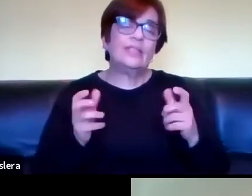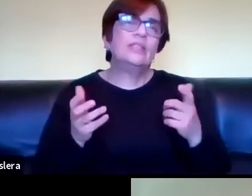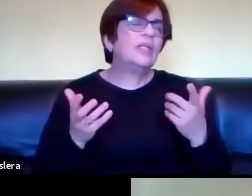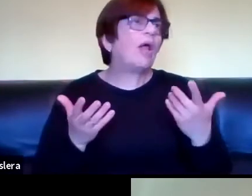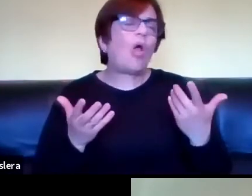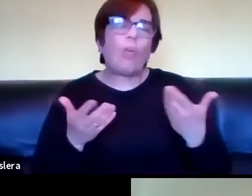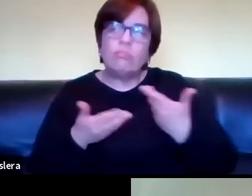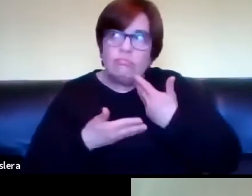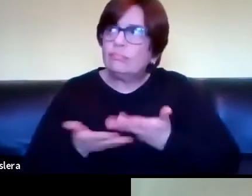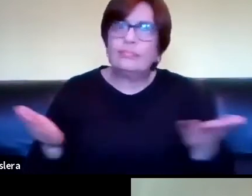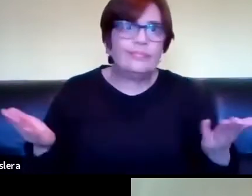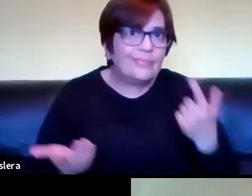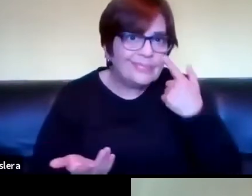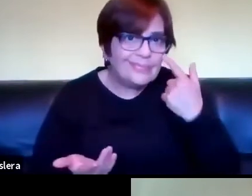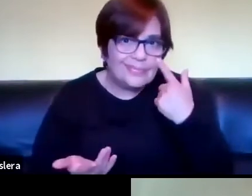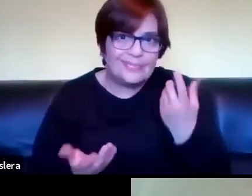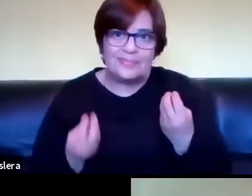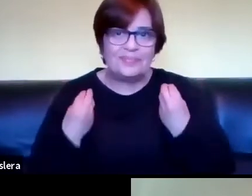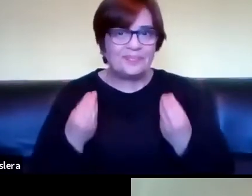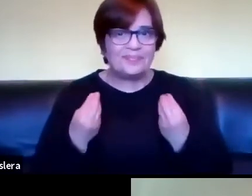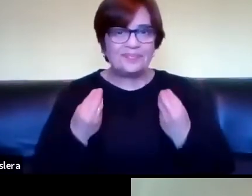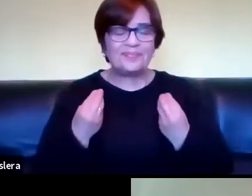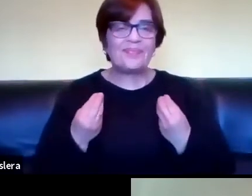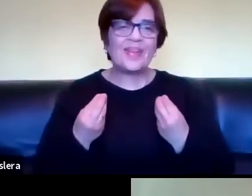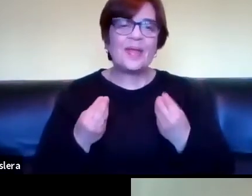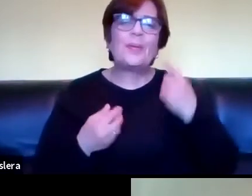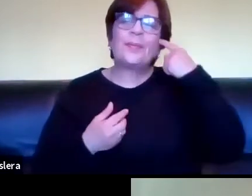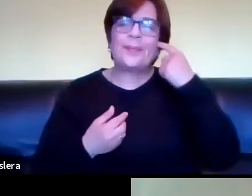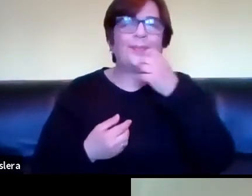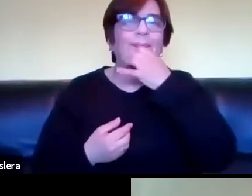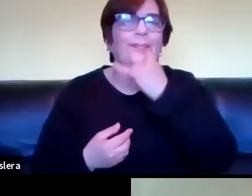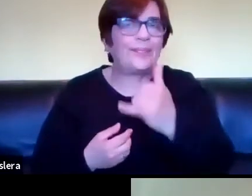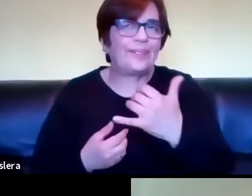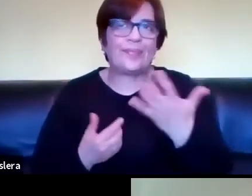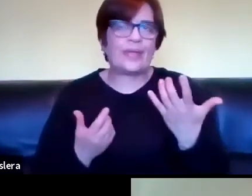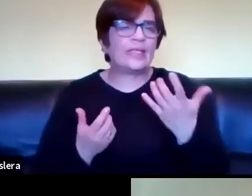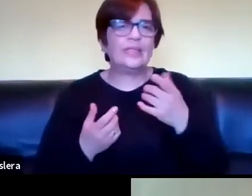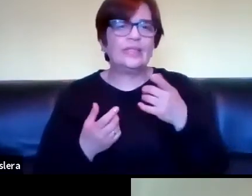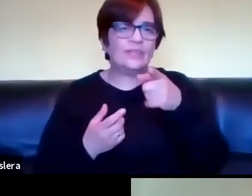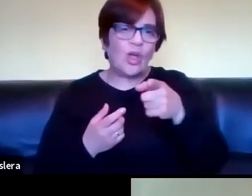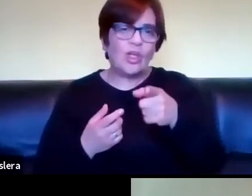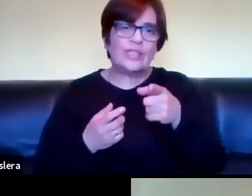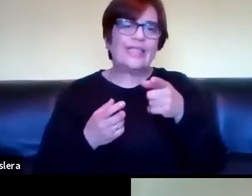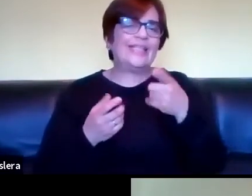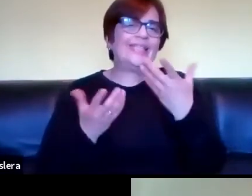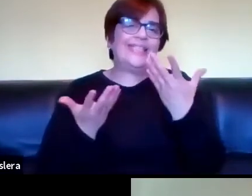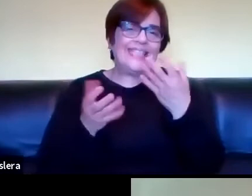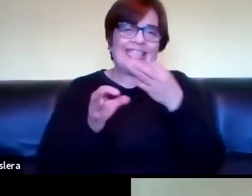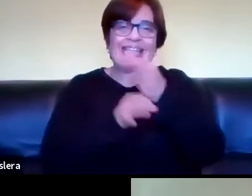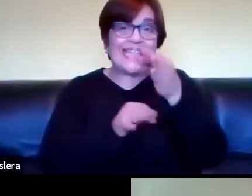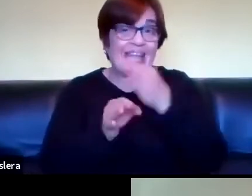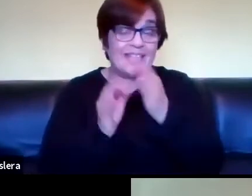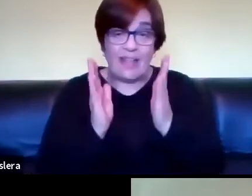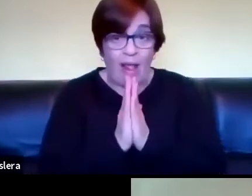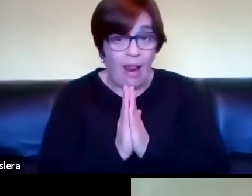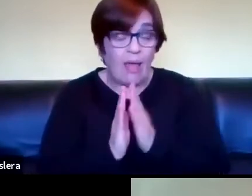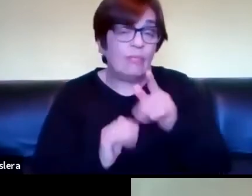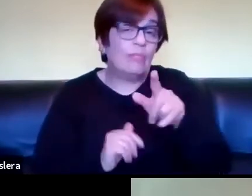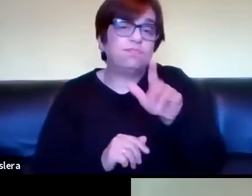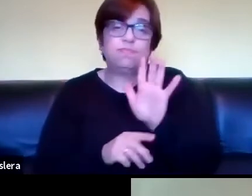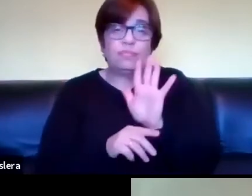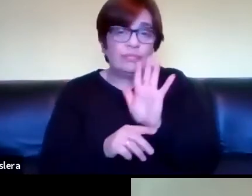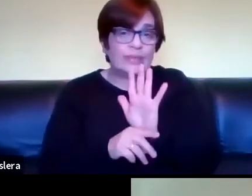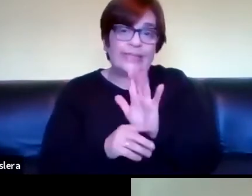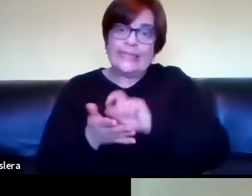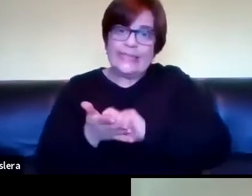compartir ¿no? o sea si pensando por ejemplo en esto de evangelizar que la escritura ha